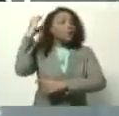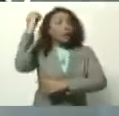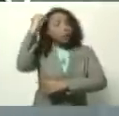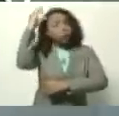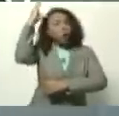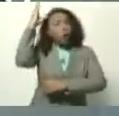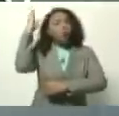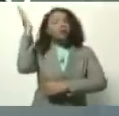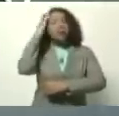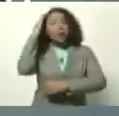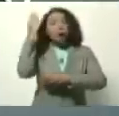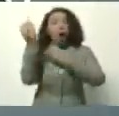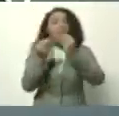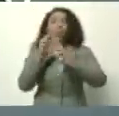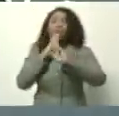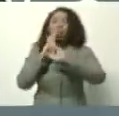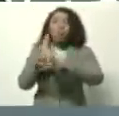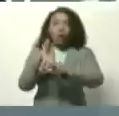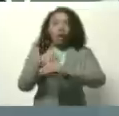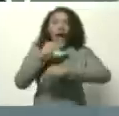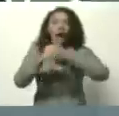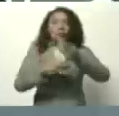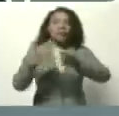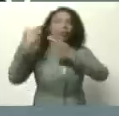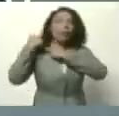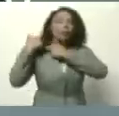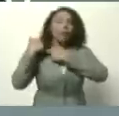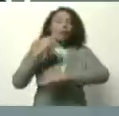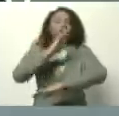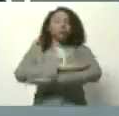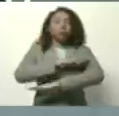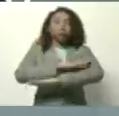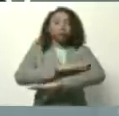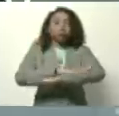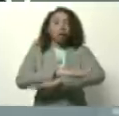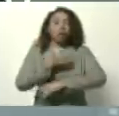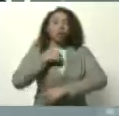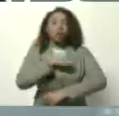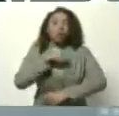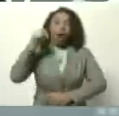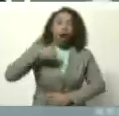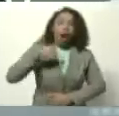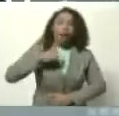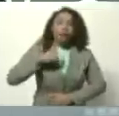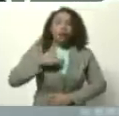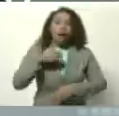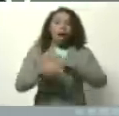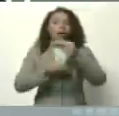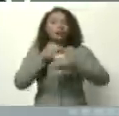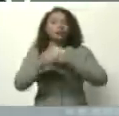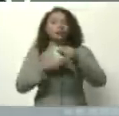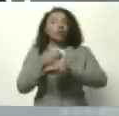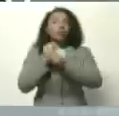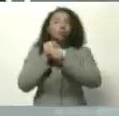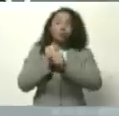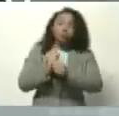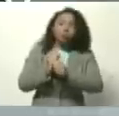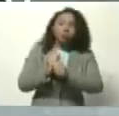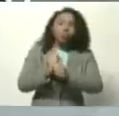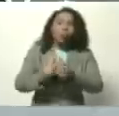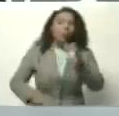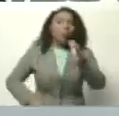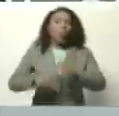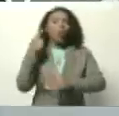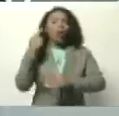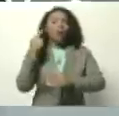bueno, ha sabido responder con mucha responsabilidad, con disciplina, y aquí estamos, bueno, pasando, esperamos que una vez que